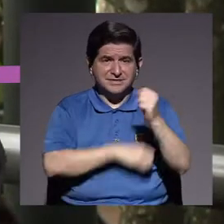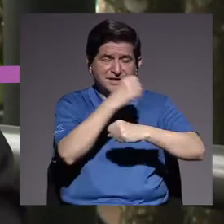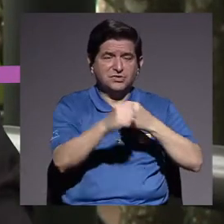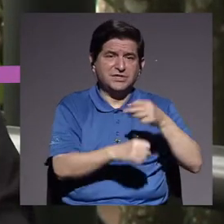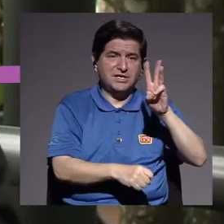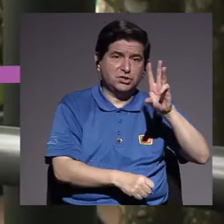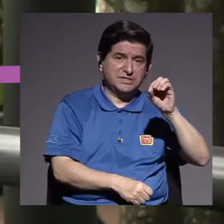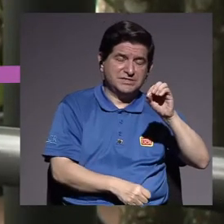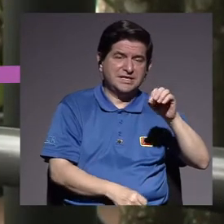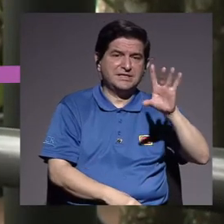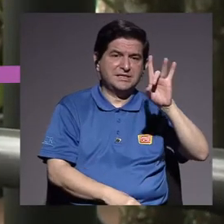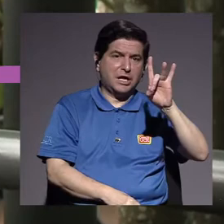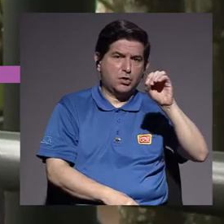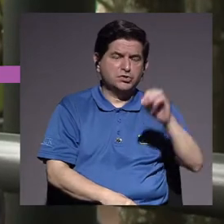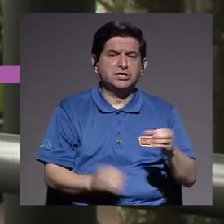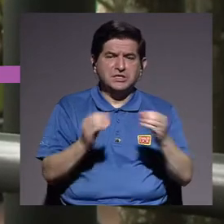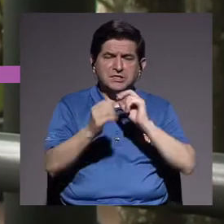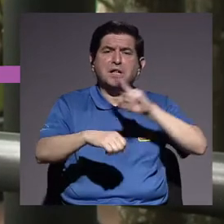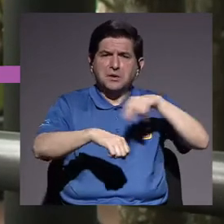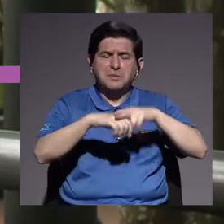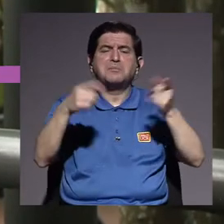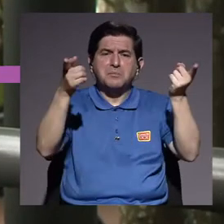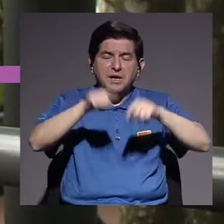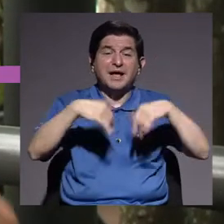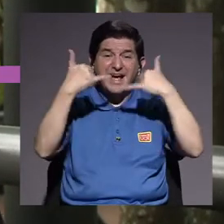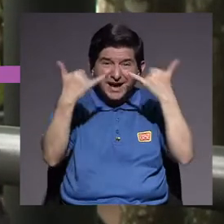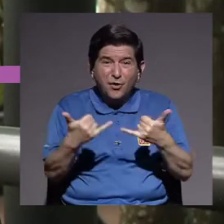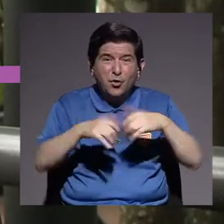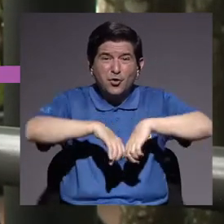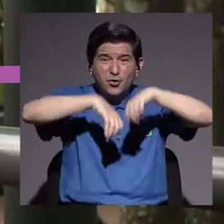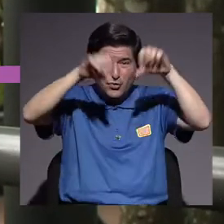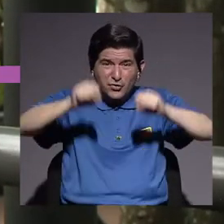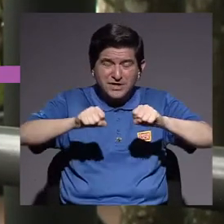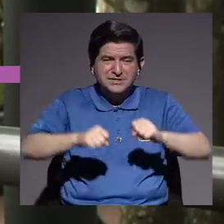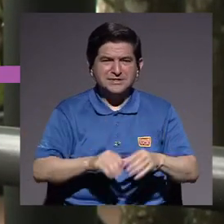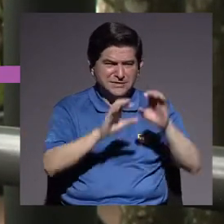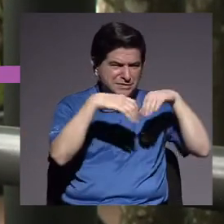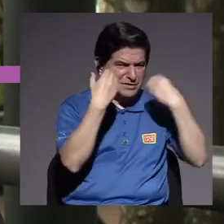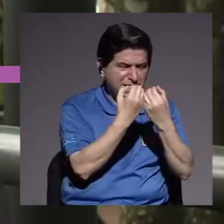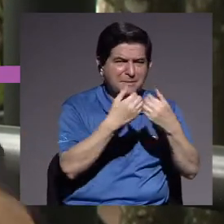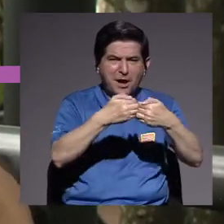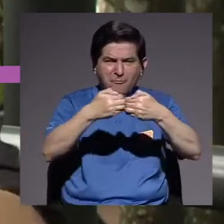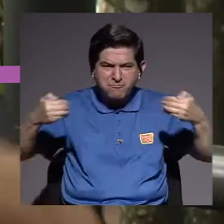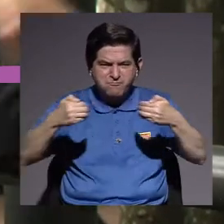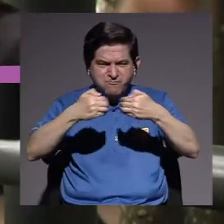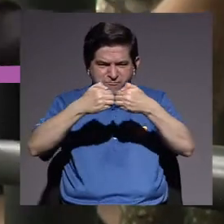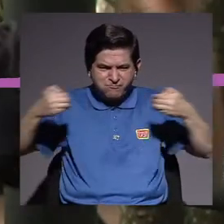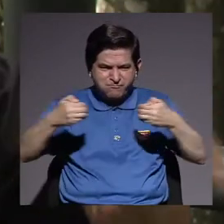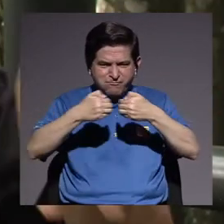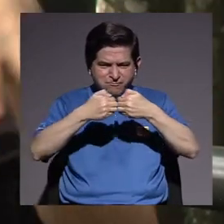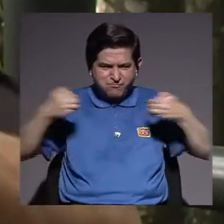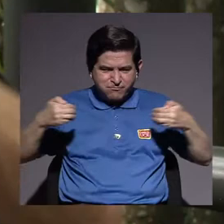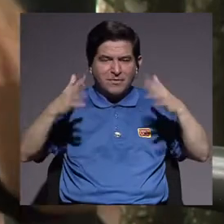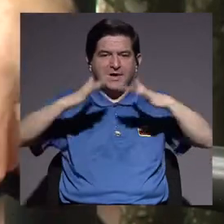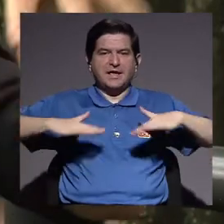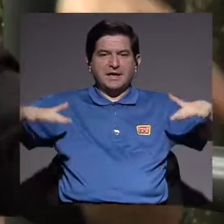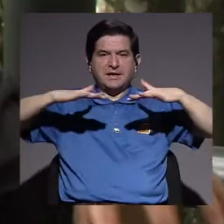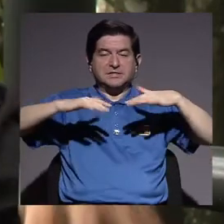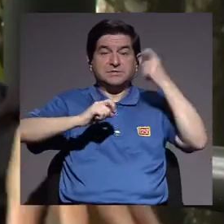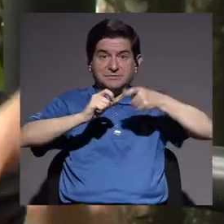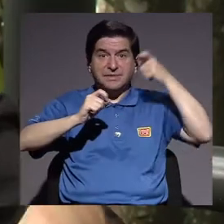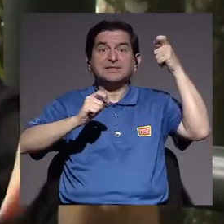los 60 a los 80, era más común hacerlo. Actualmente el sistema nos ha organizado tanto que nos ha separado en segmentos